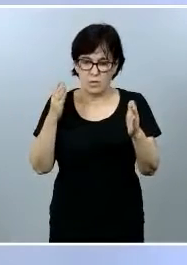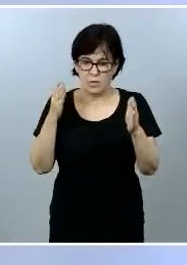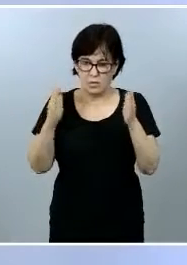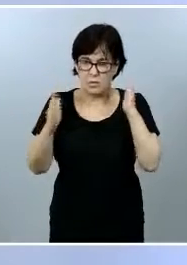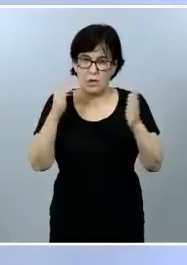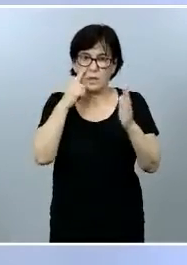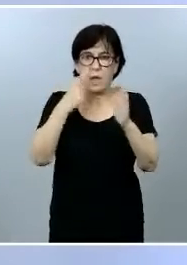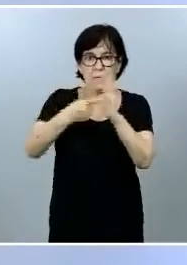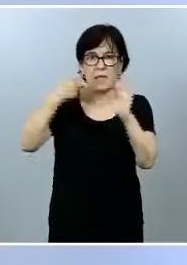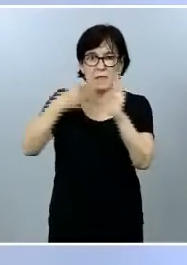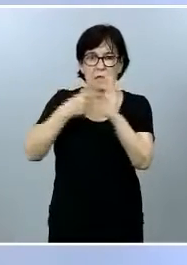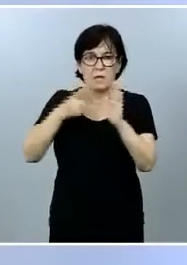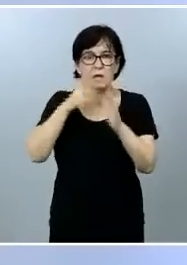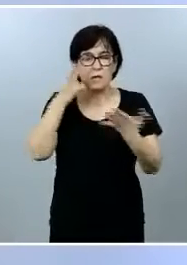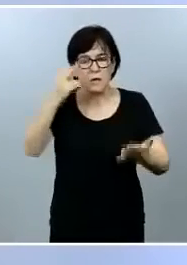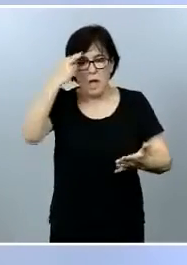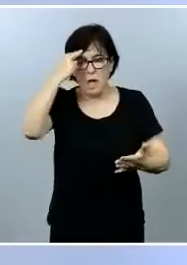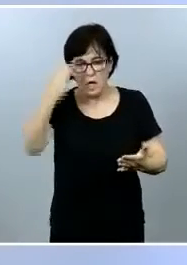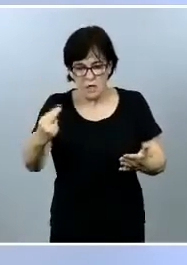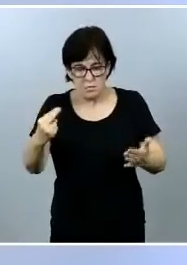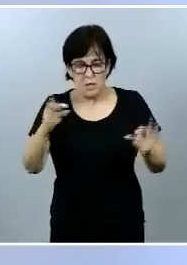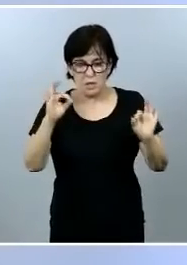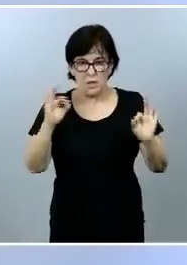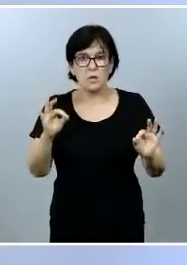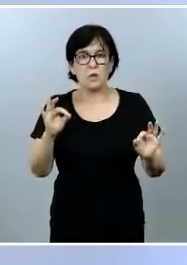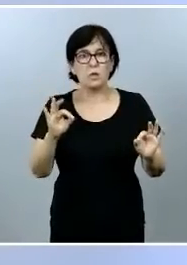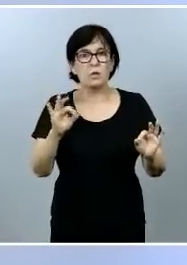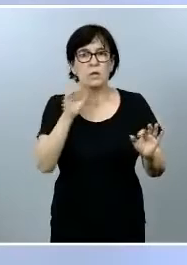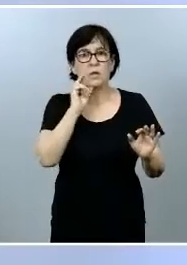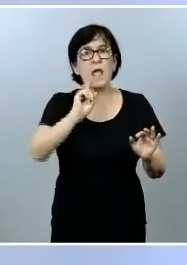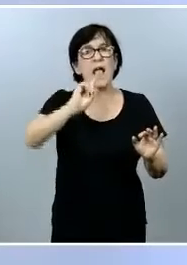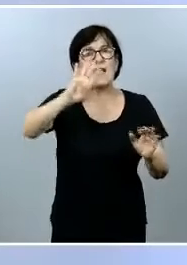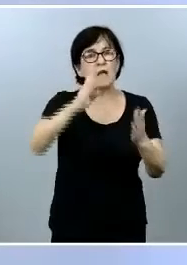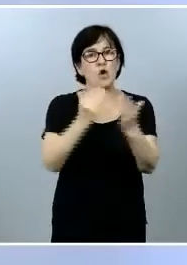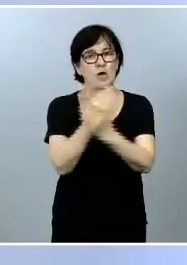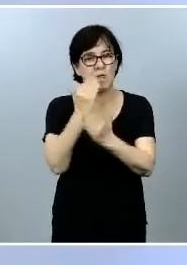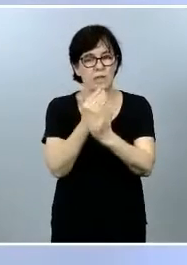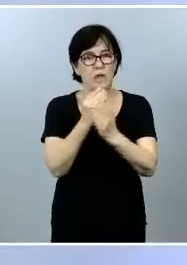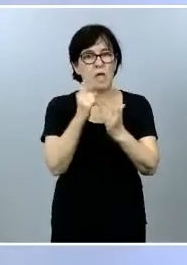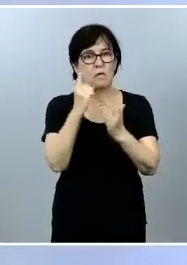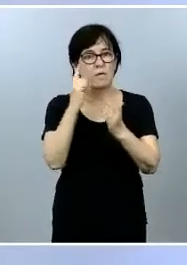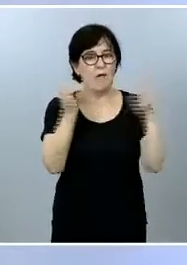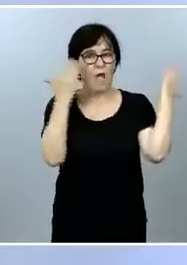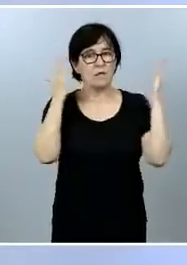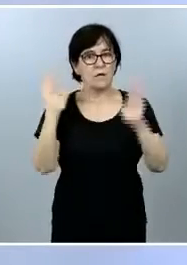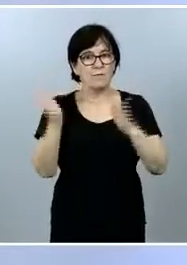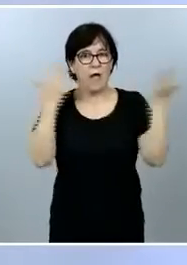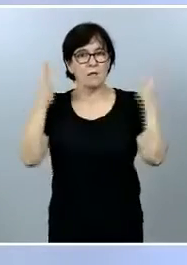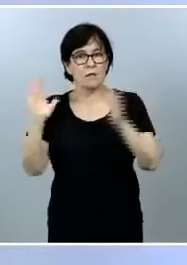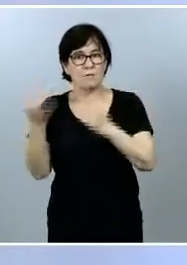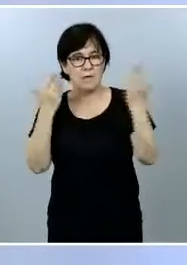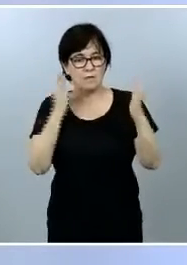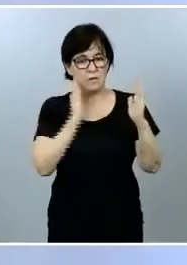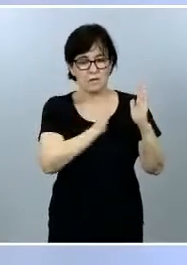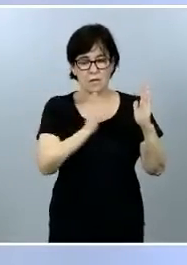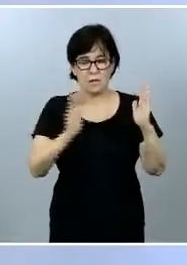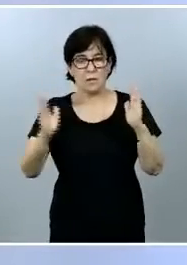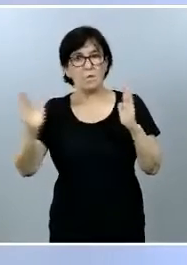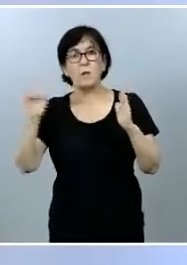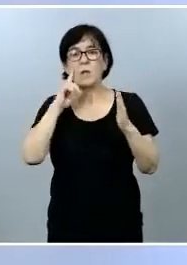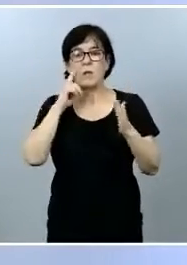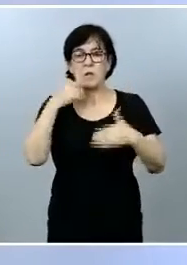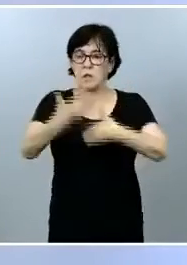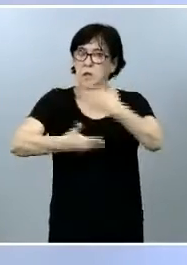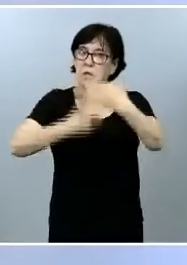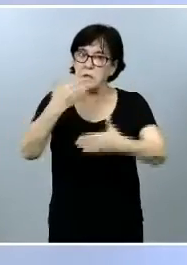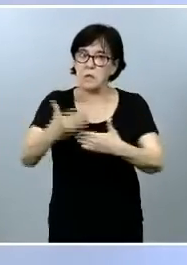se ha resputado la estancia de un periodo de 14 días en cada una de las fases el ritmo la evolución de la epidemia